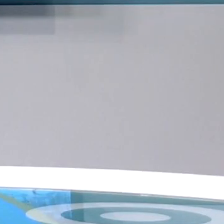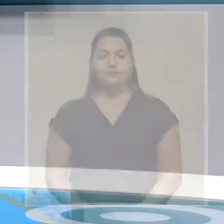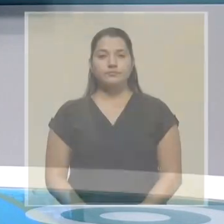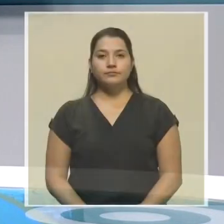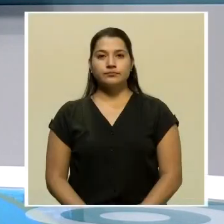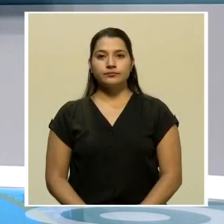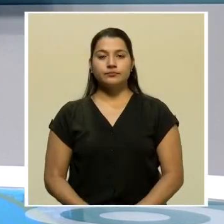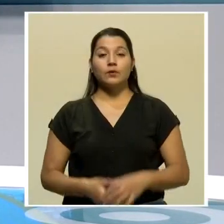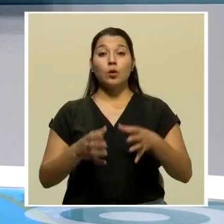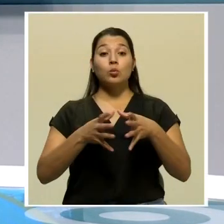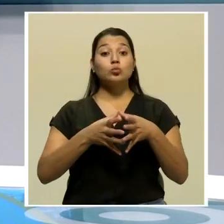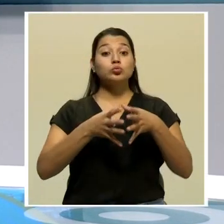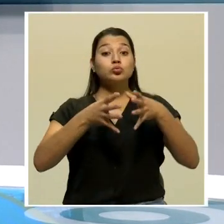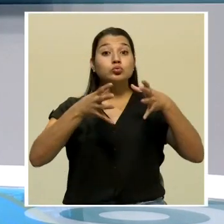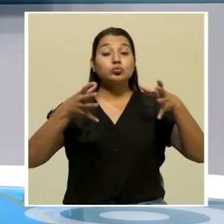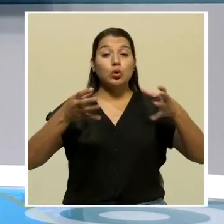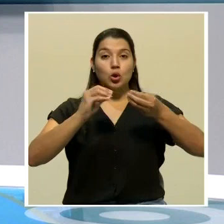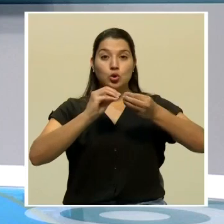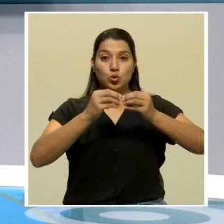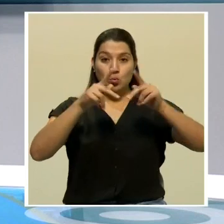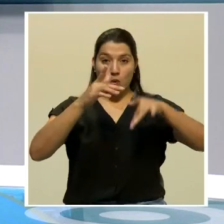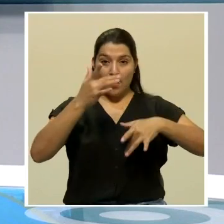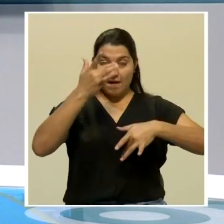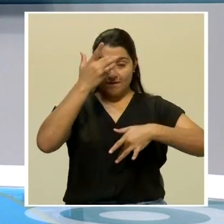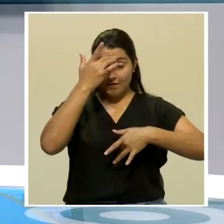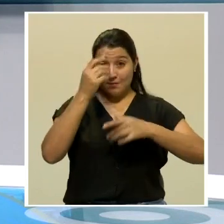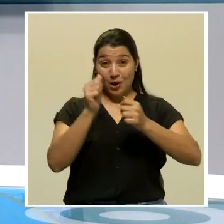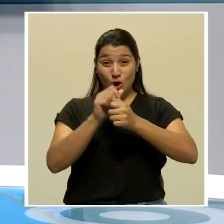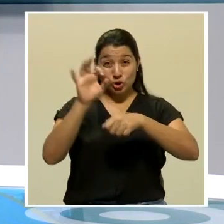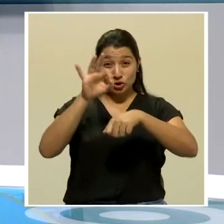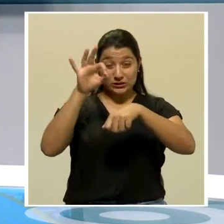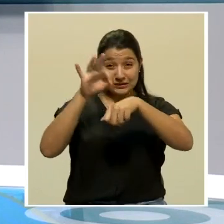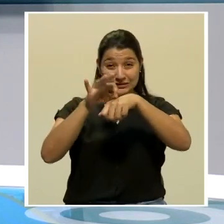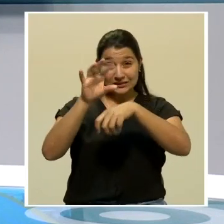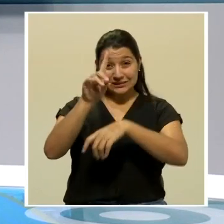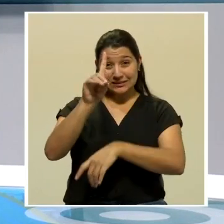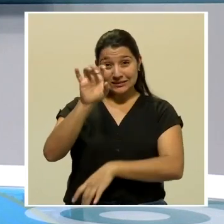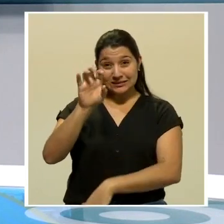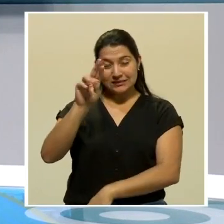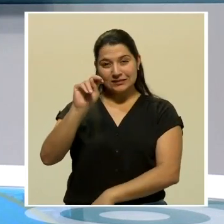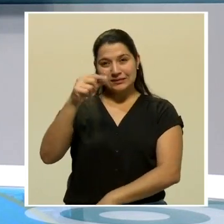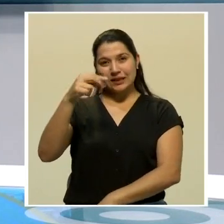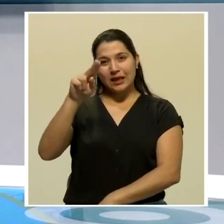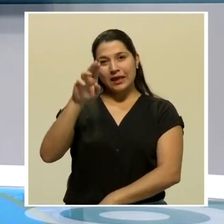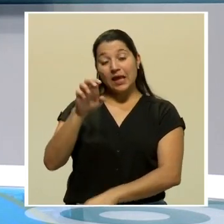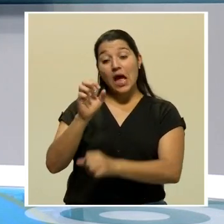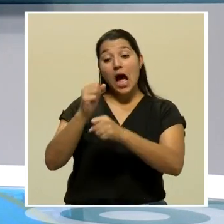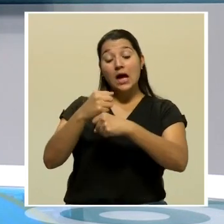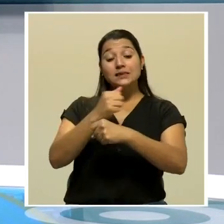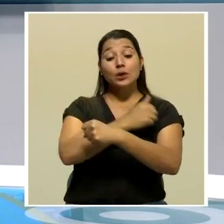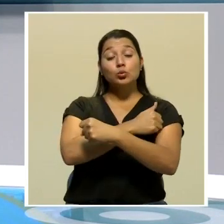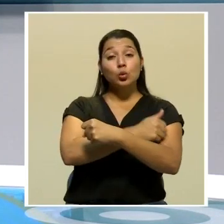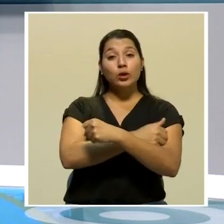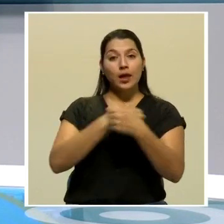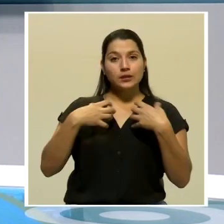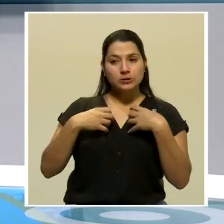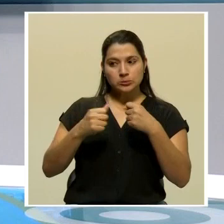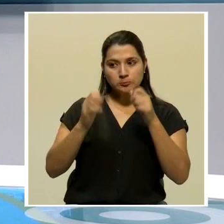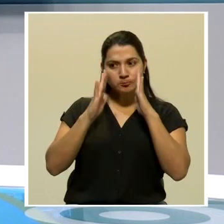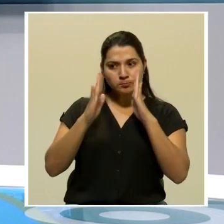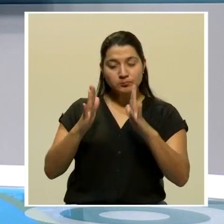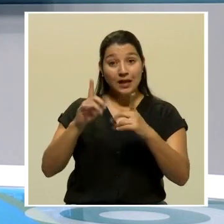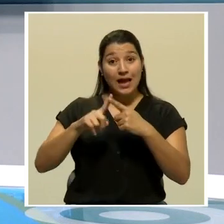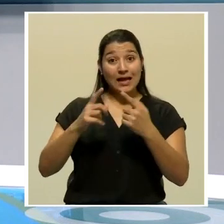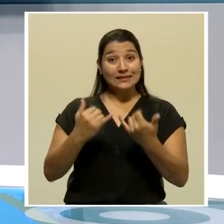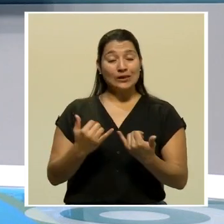El aumento en los casos de dengue que registra el país mantiene la alerta a las autoridades de salud. A la fecha,